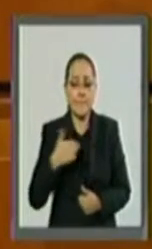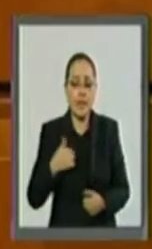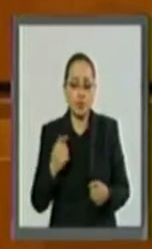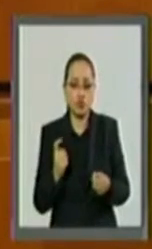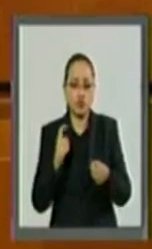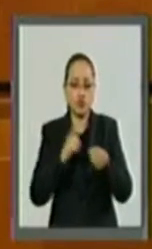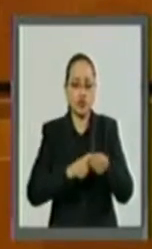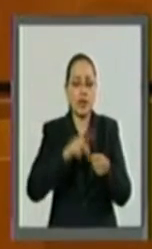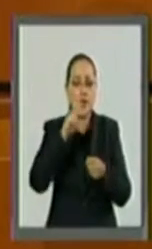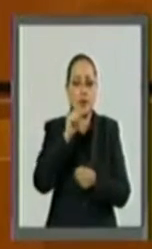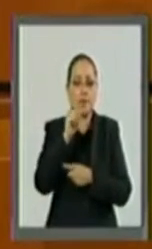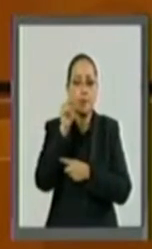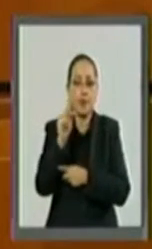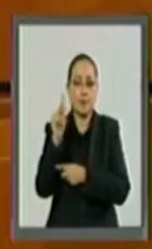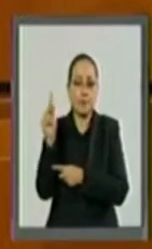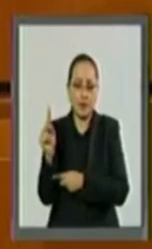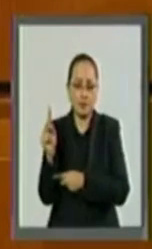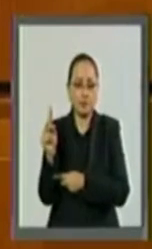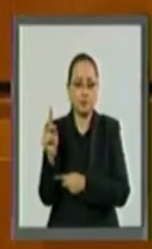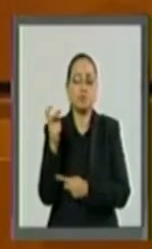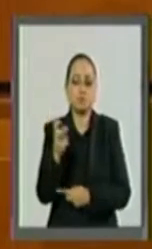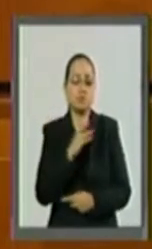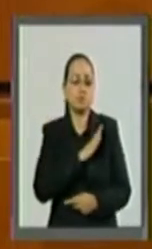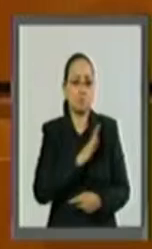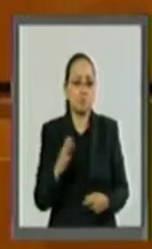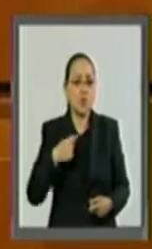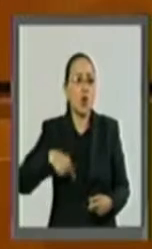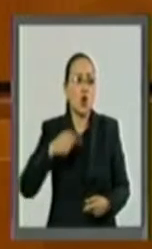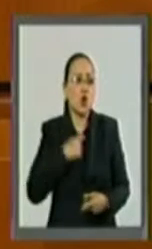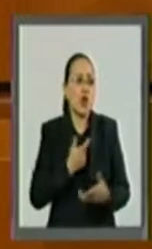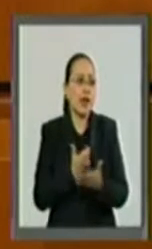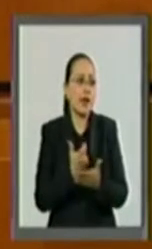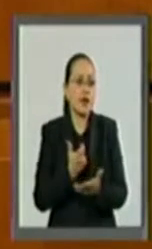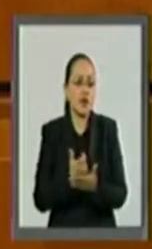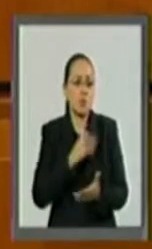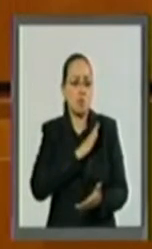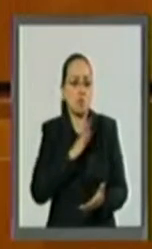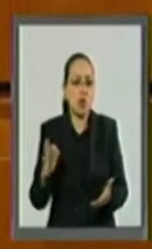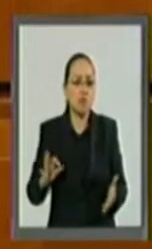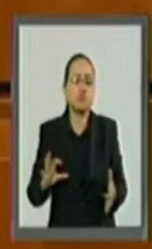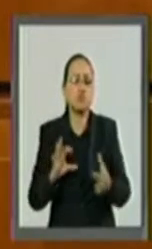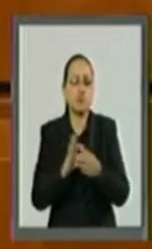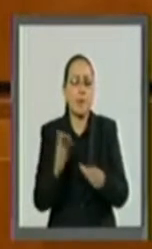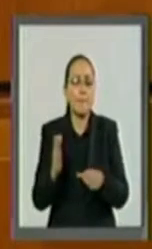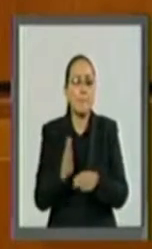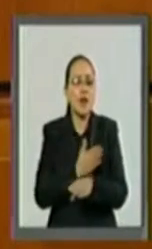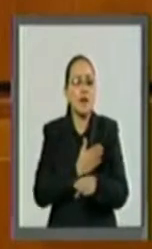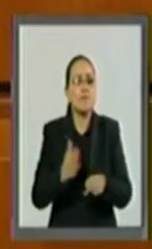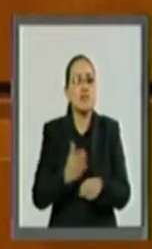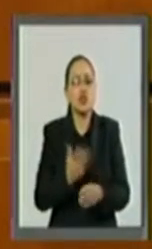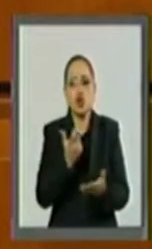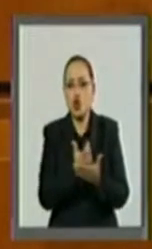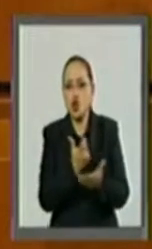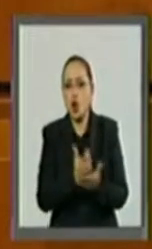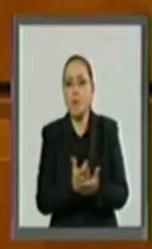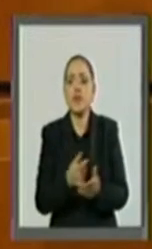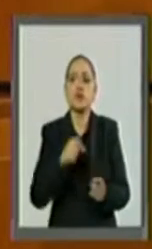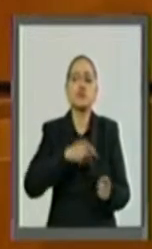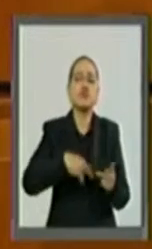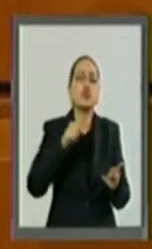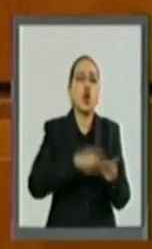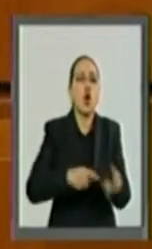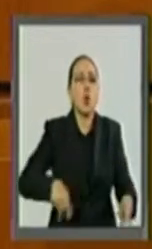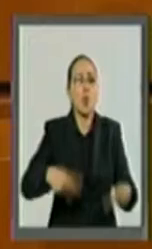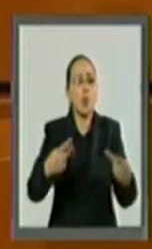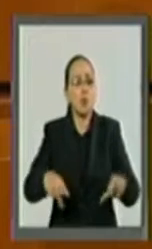posibilitará a nuestra economía a conservar las ventajas económicas, financieras y comerciales